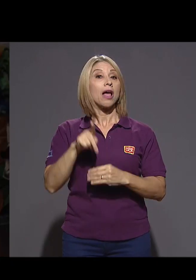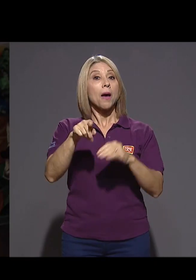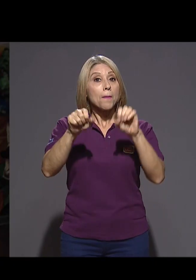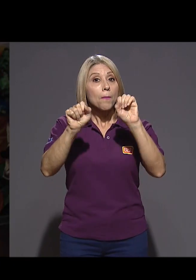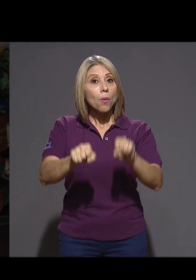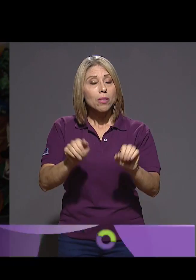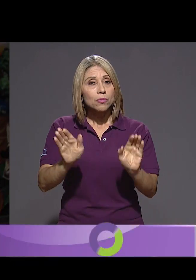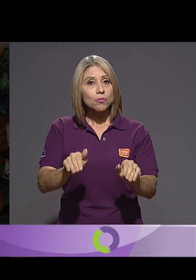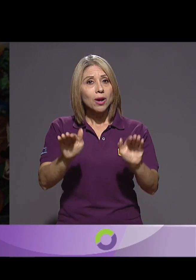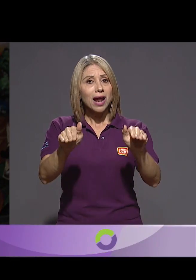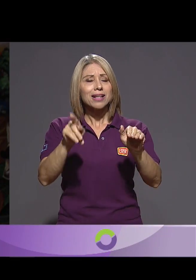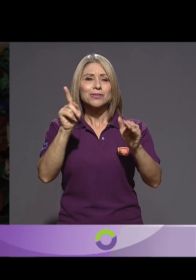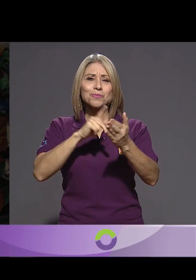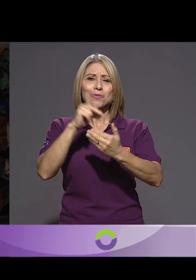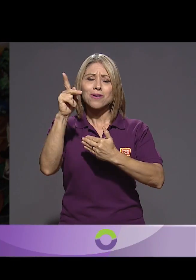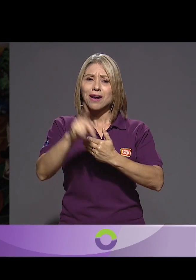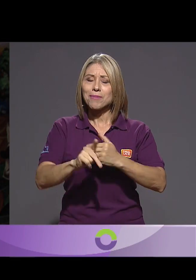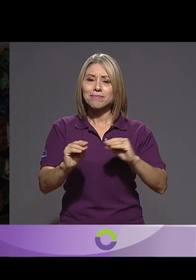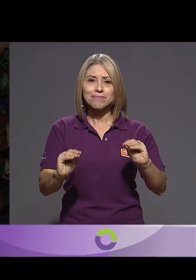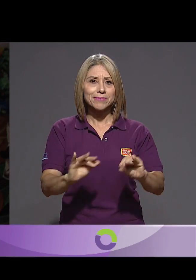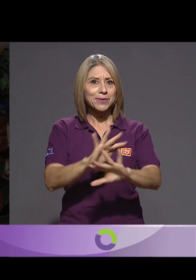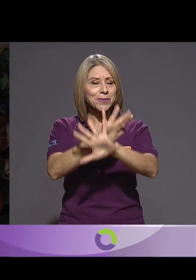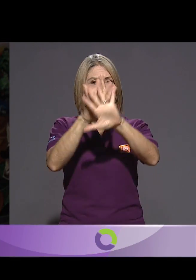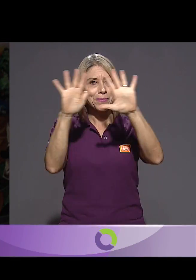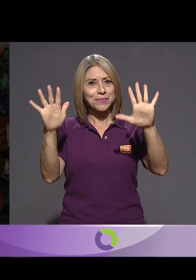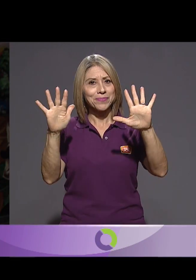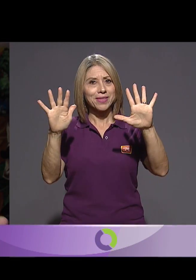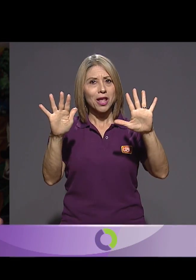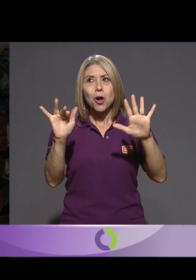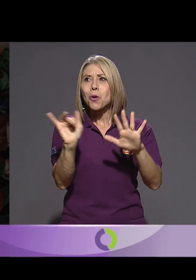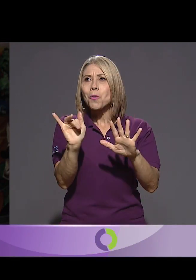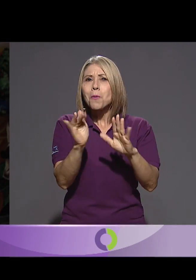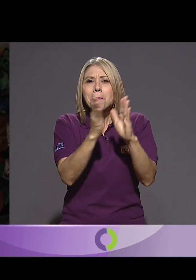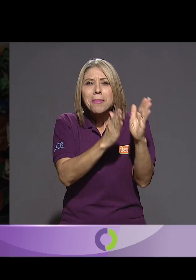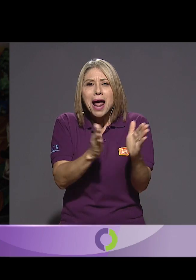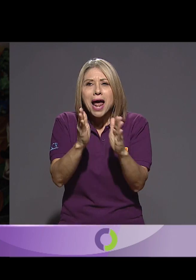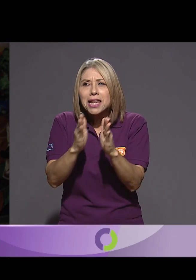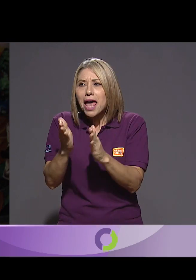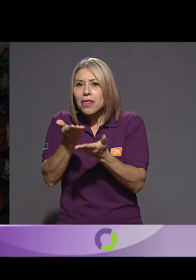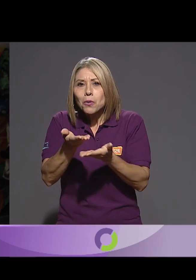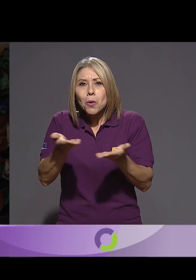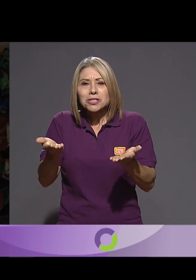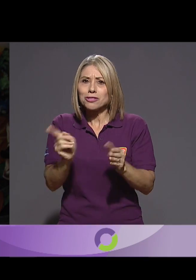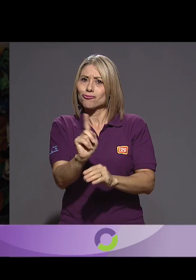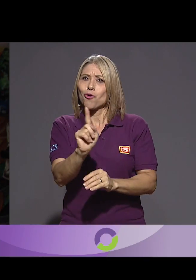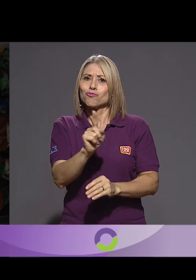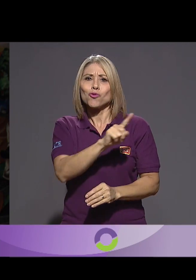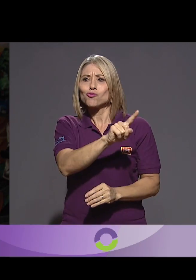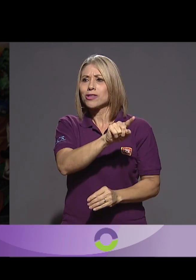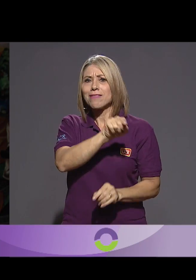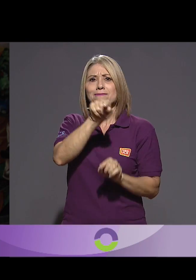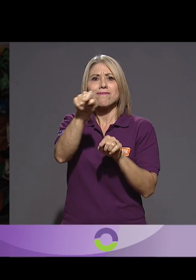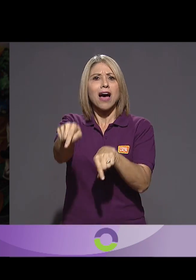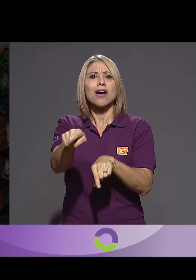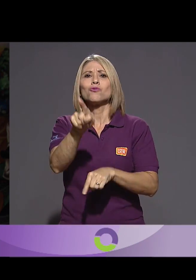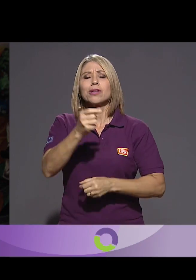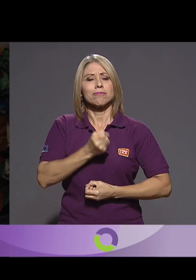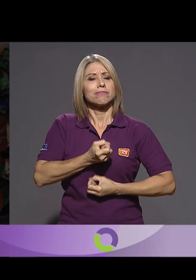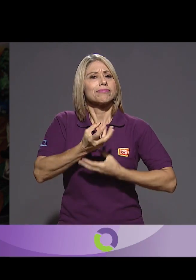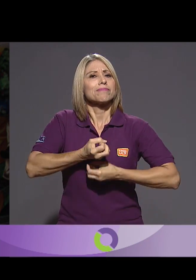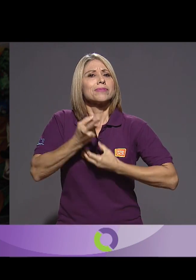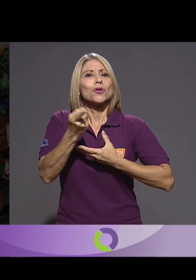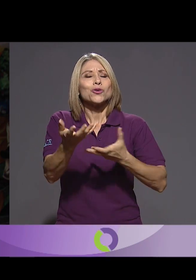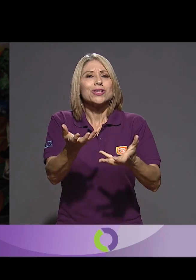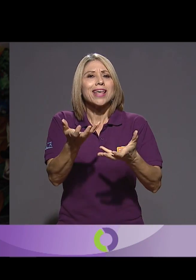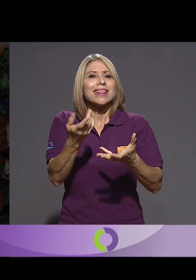Volar es un programa maravilloso en donde, digamos, las cosas no están como planeadas, sino que vos llegas y decís lo que vos querés sin que